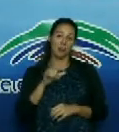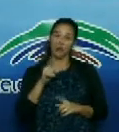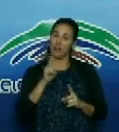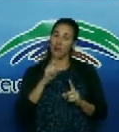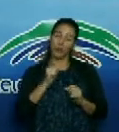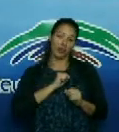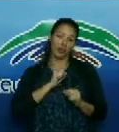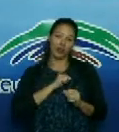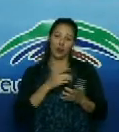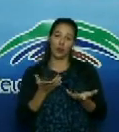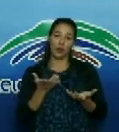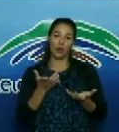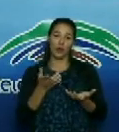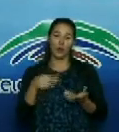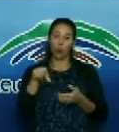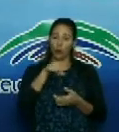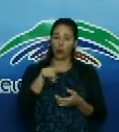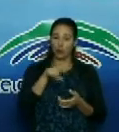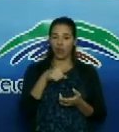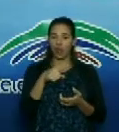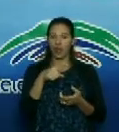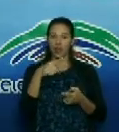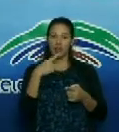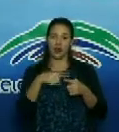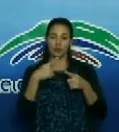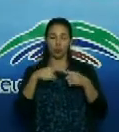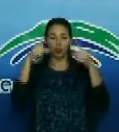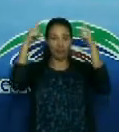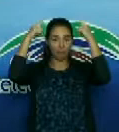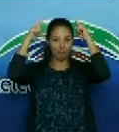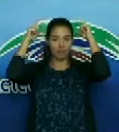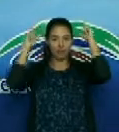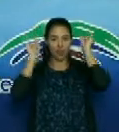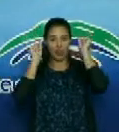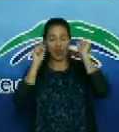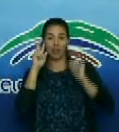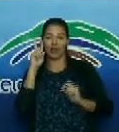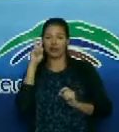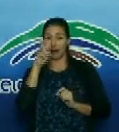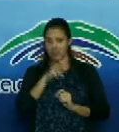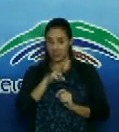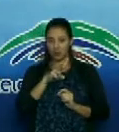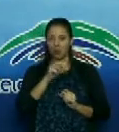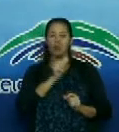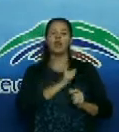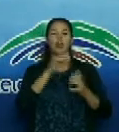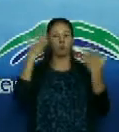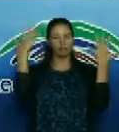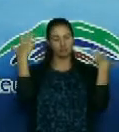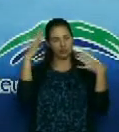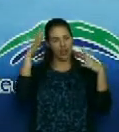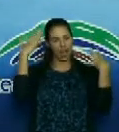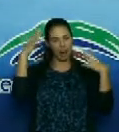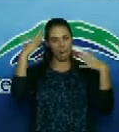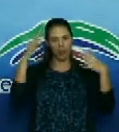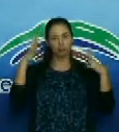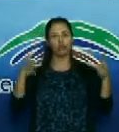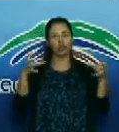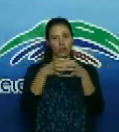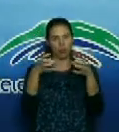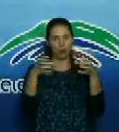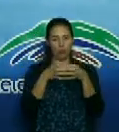ni las enfermeras que nos están viendo en estos momentos se vayan sin el aplauso ahí está el colectivo